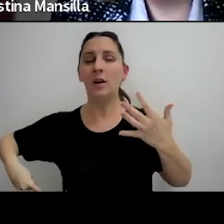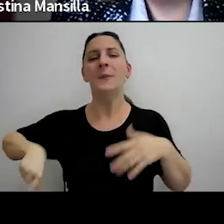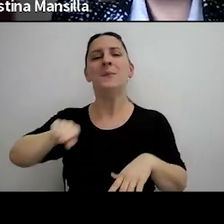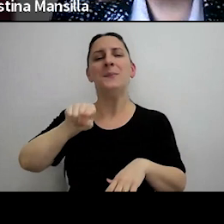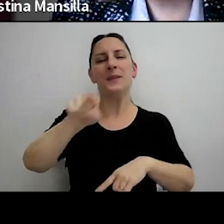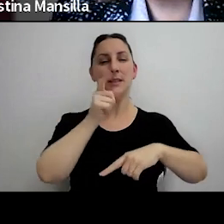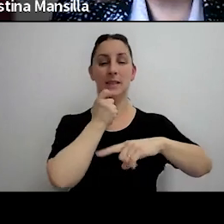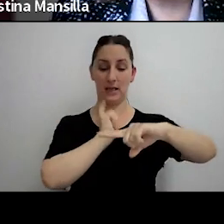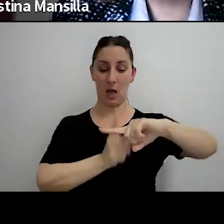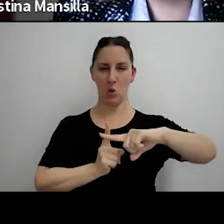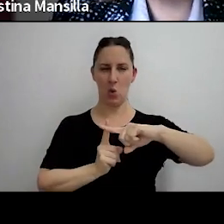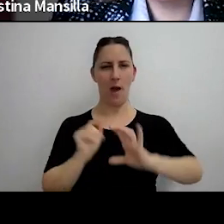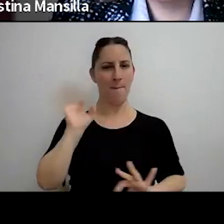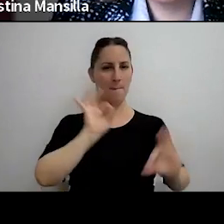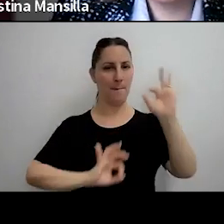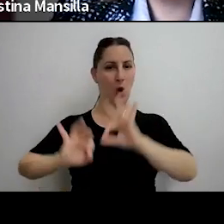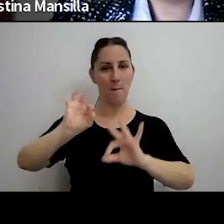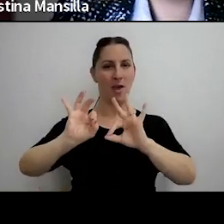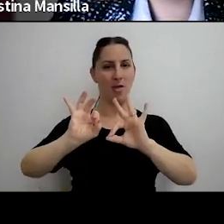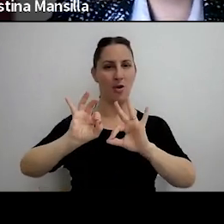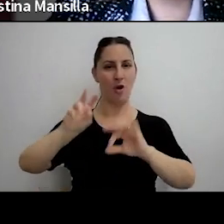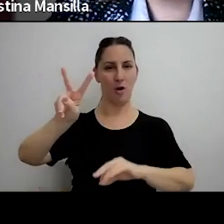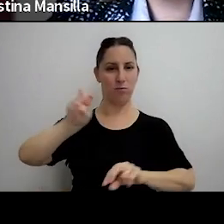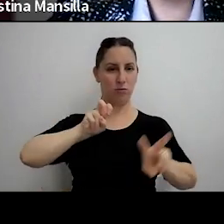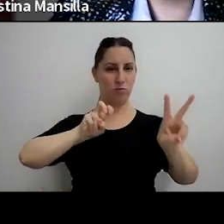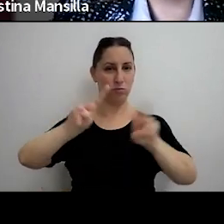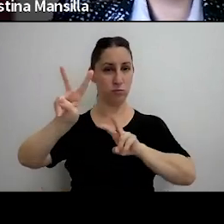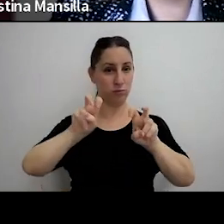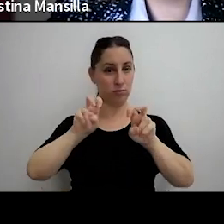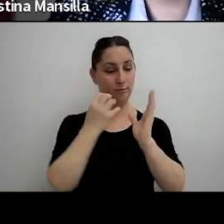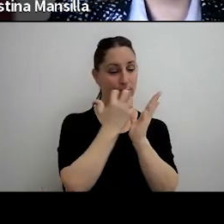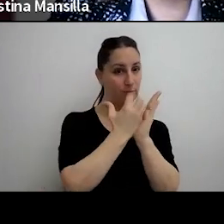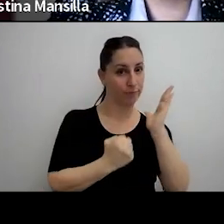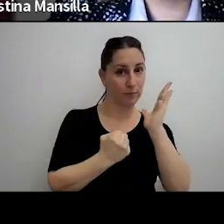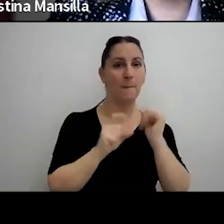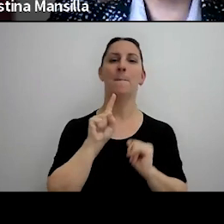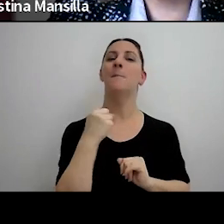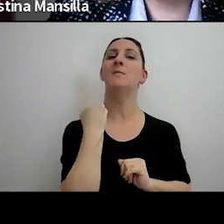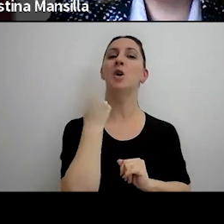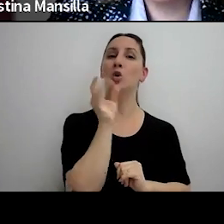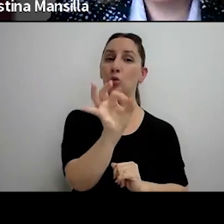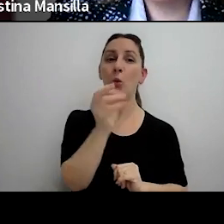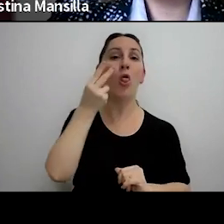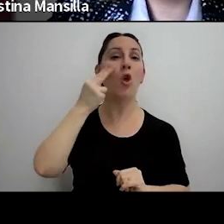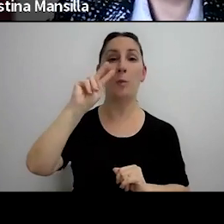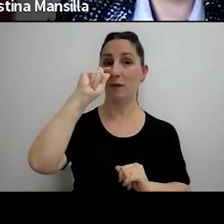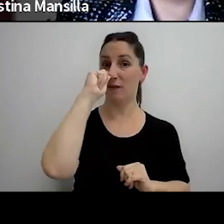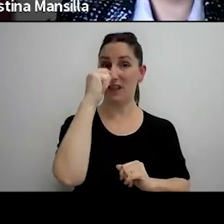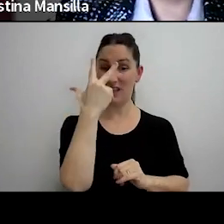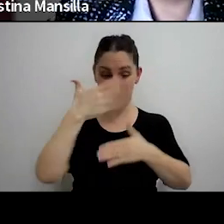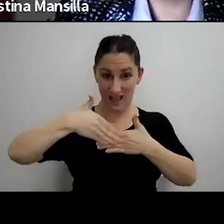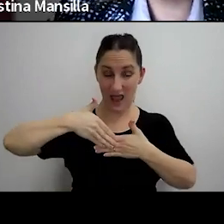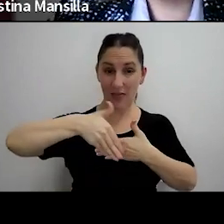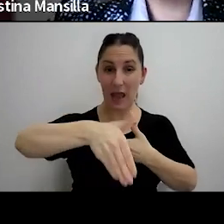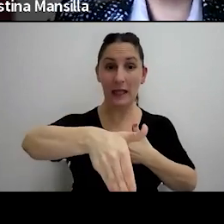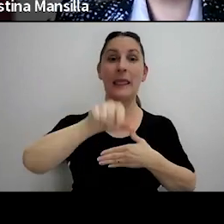calculo el promedio de las remuneraciones de vengadas a partir del primero de octubre 2023 bueno